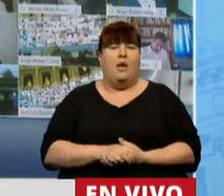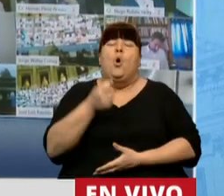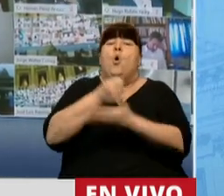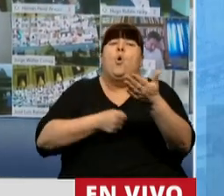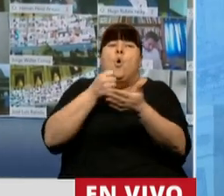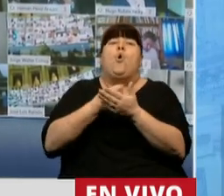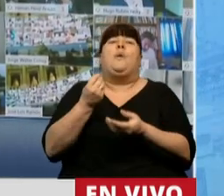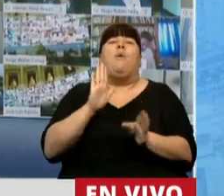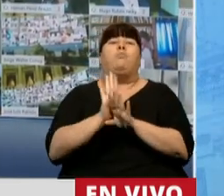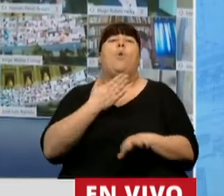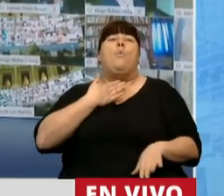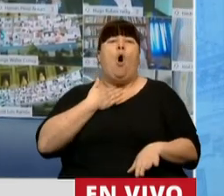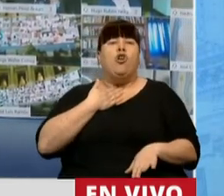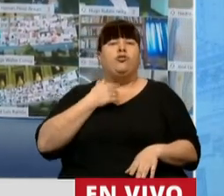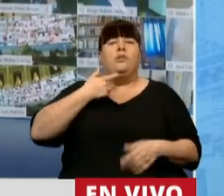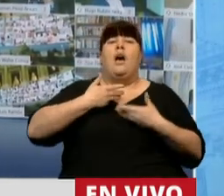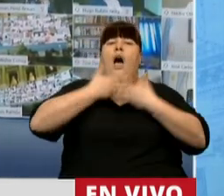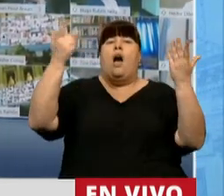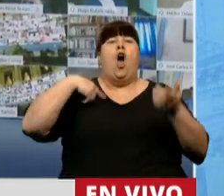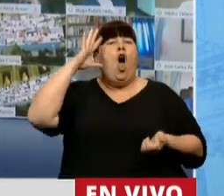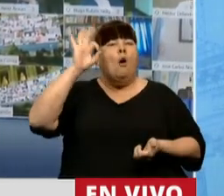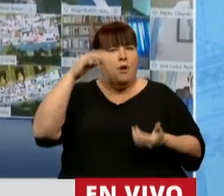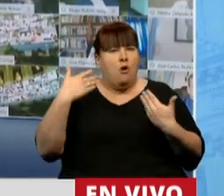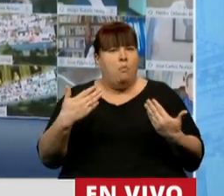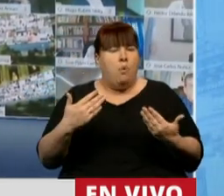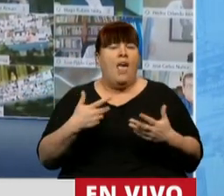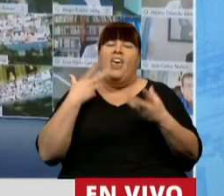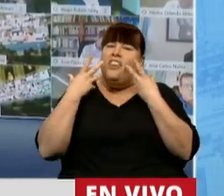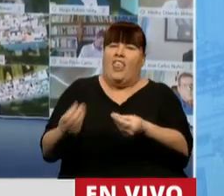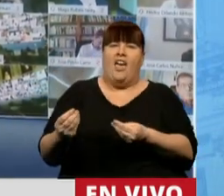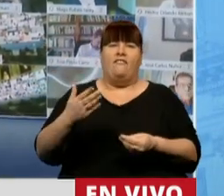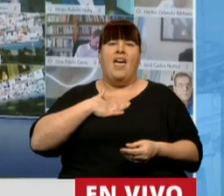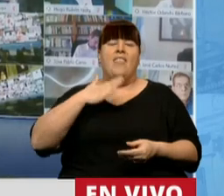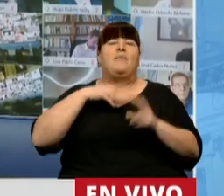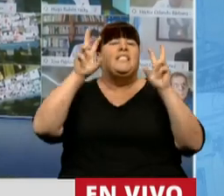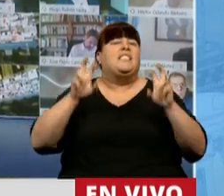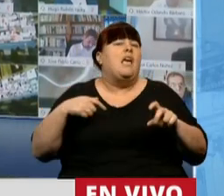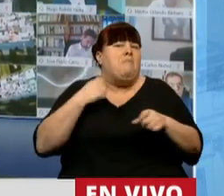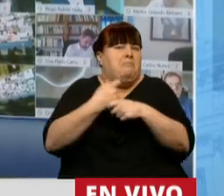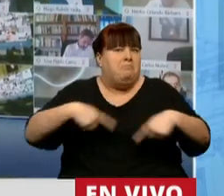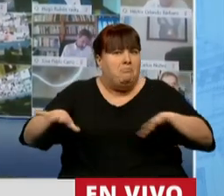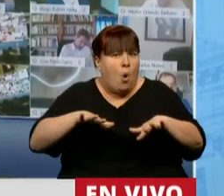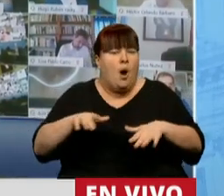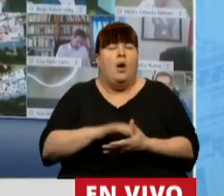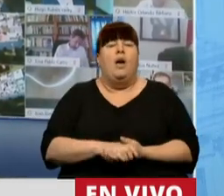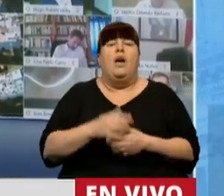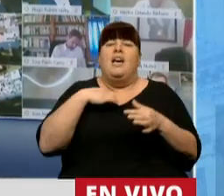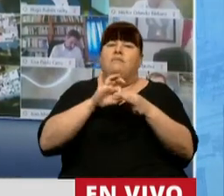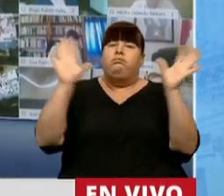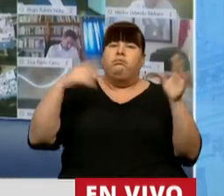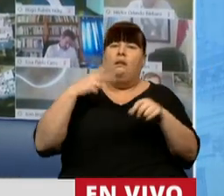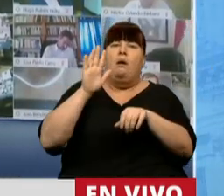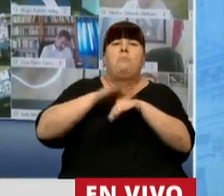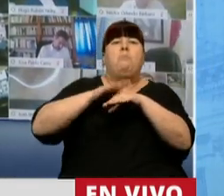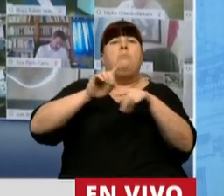una lucha por tener voz, por poder expresar nuestra opinión, por defender nuestra propia agenda, por liberarnos de la